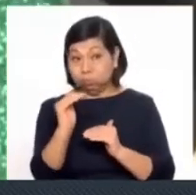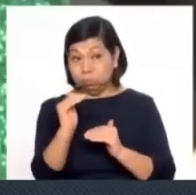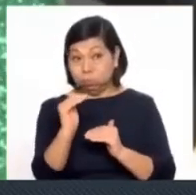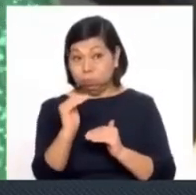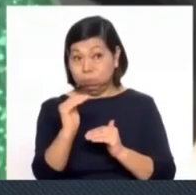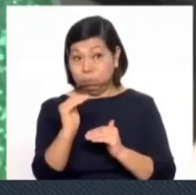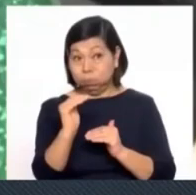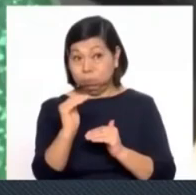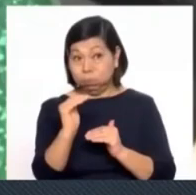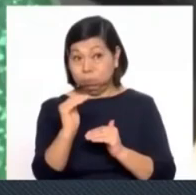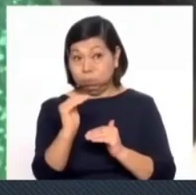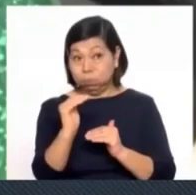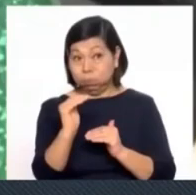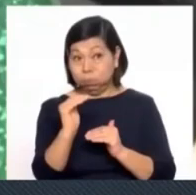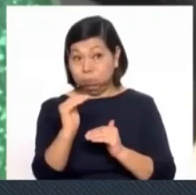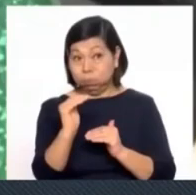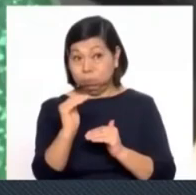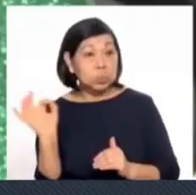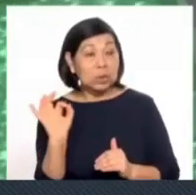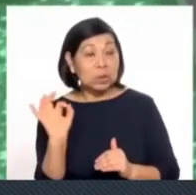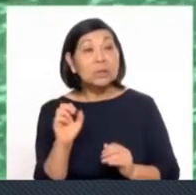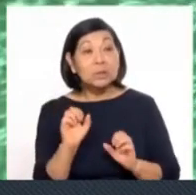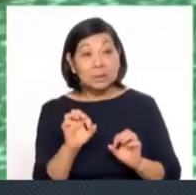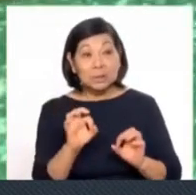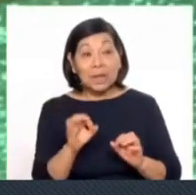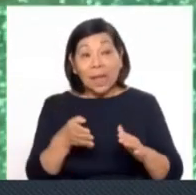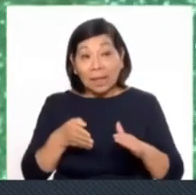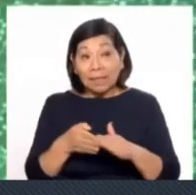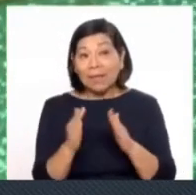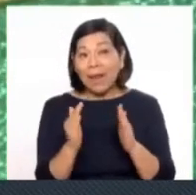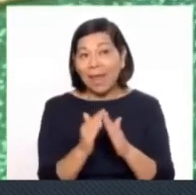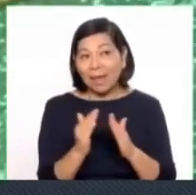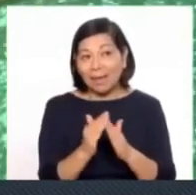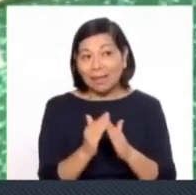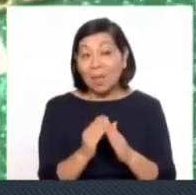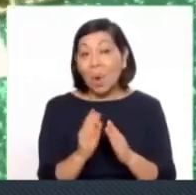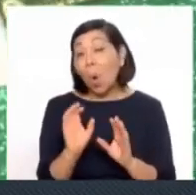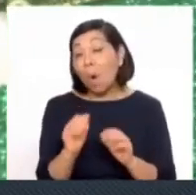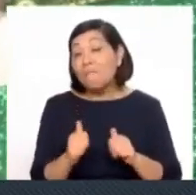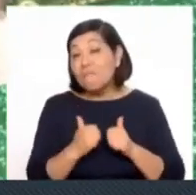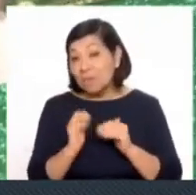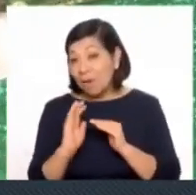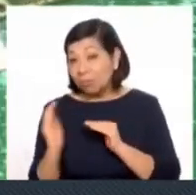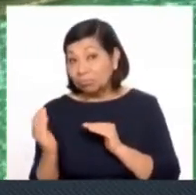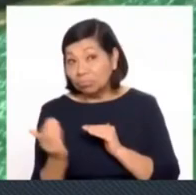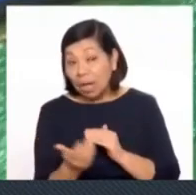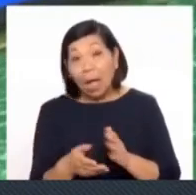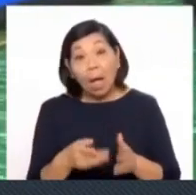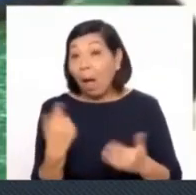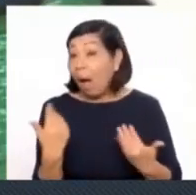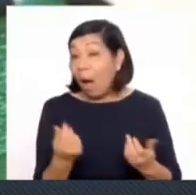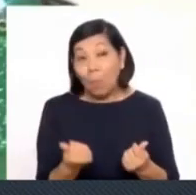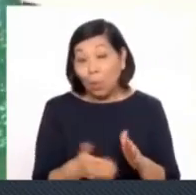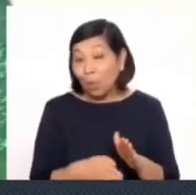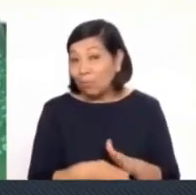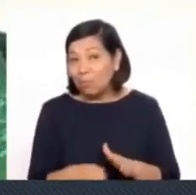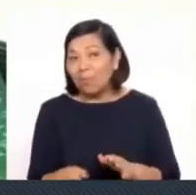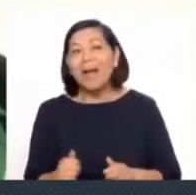activa una alarma, indicando a quienes se encuentren dentro de la vivienda o a los alrededores que es necesario evacuar. Ah,